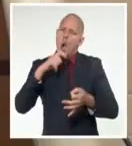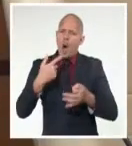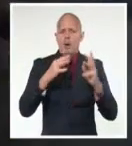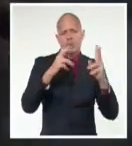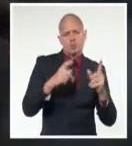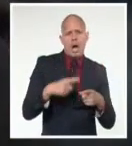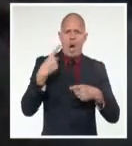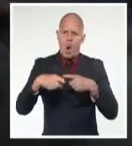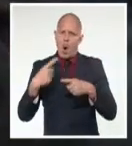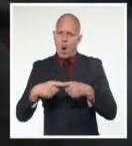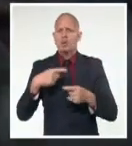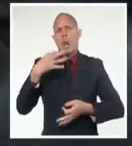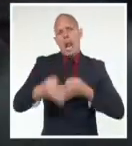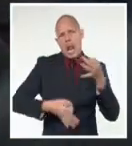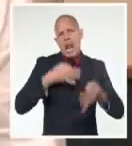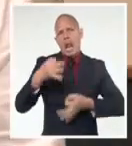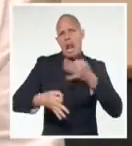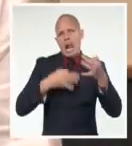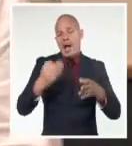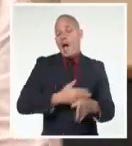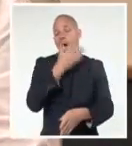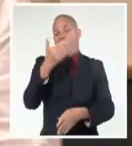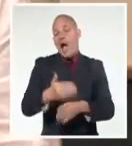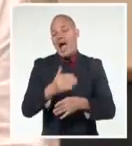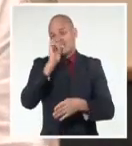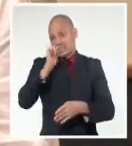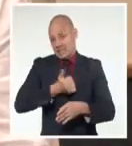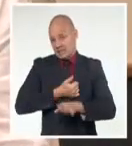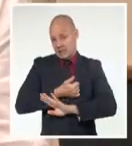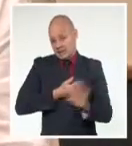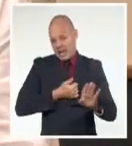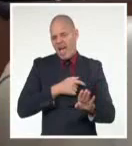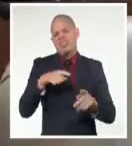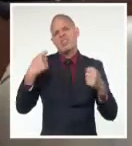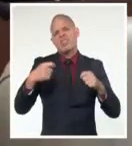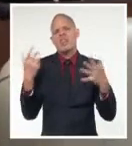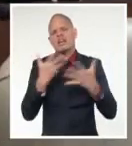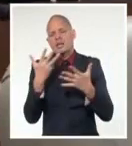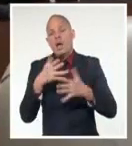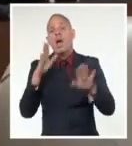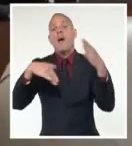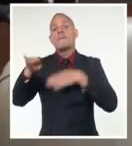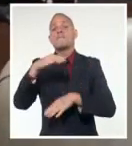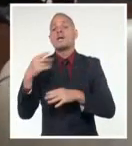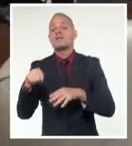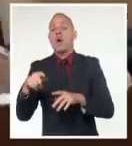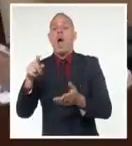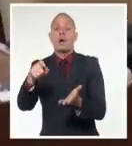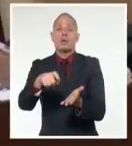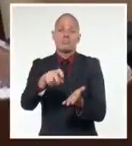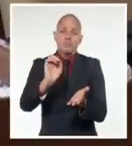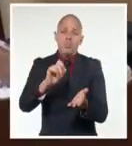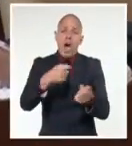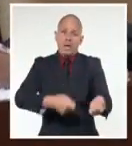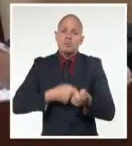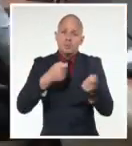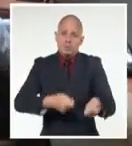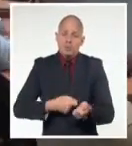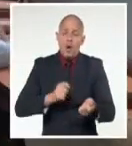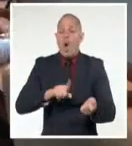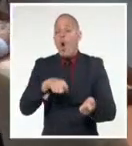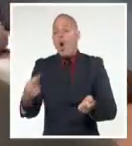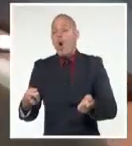innovación y en diciembre anunció el jefe de Estado, le corresponderá al de Agricultura y el del Comercio Exterior y la Inversión Extranjera,